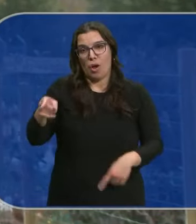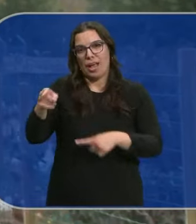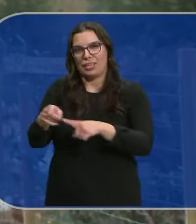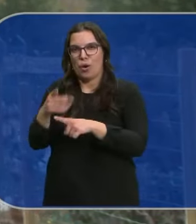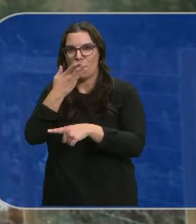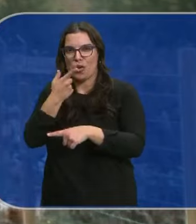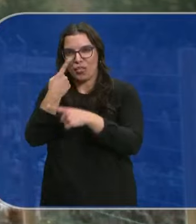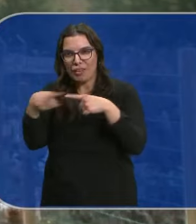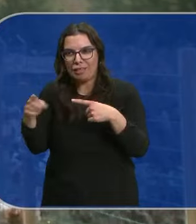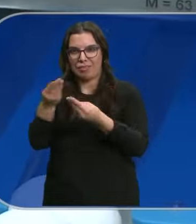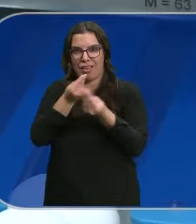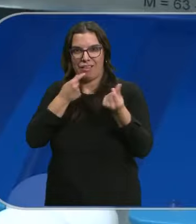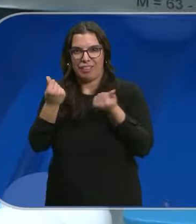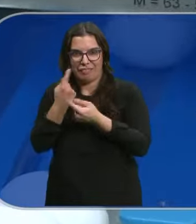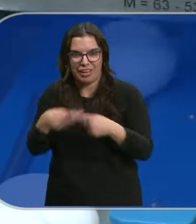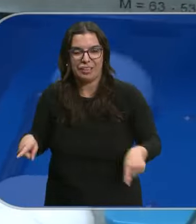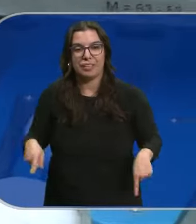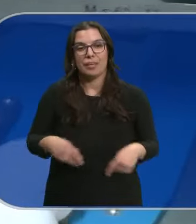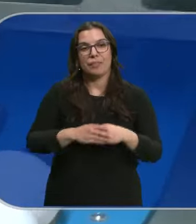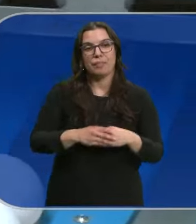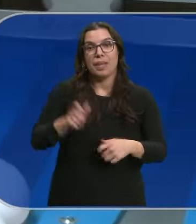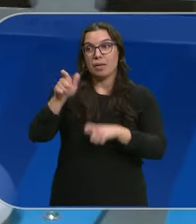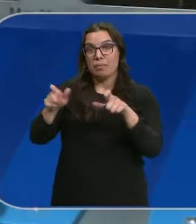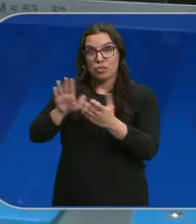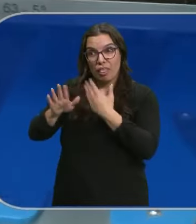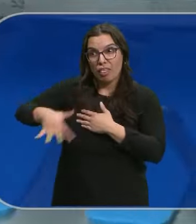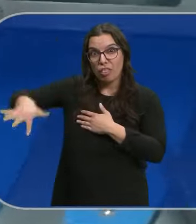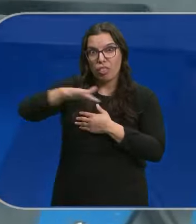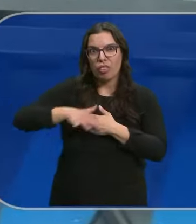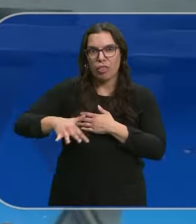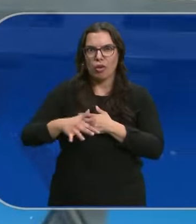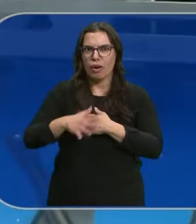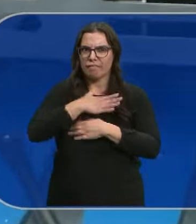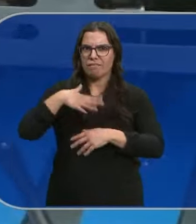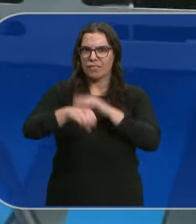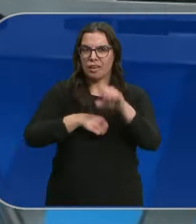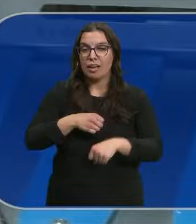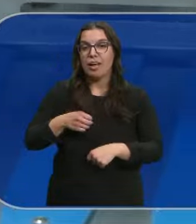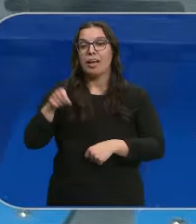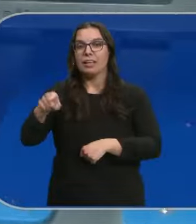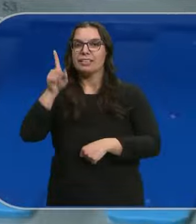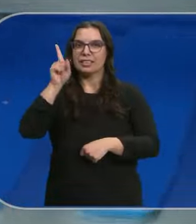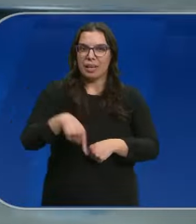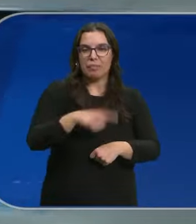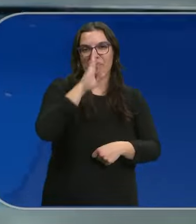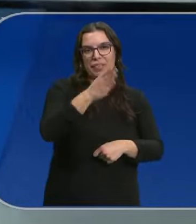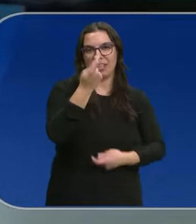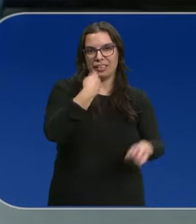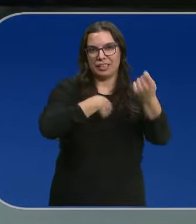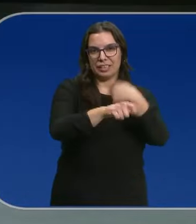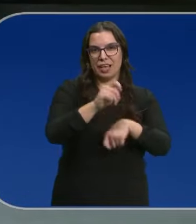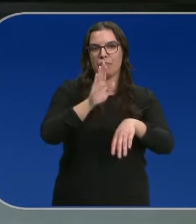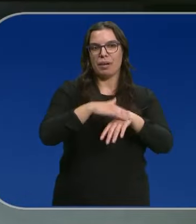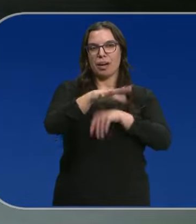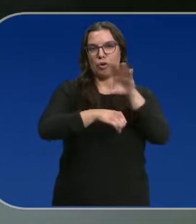Tiene otro color Tiene otra textura Y los vecinos Se los rifan Además de la granja Han habilitado en el pueblo Un punto de venta directa Que